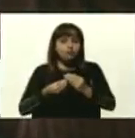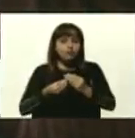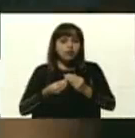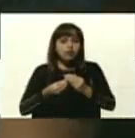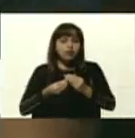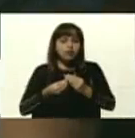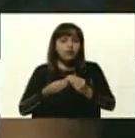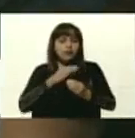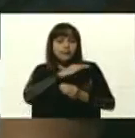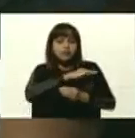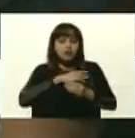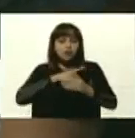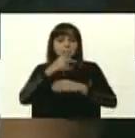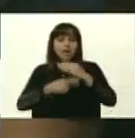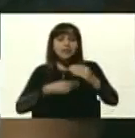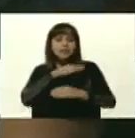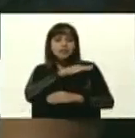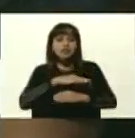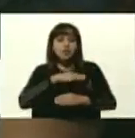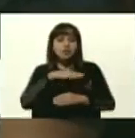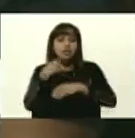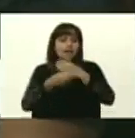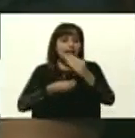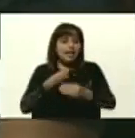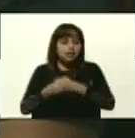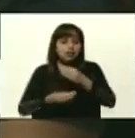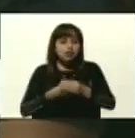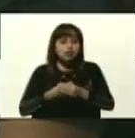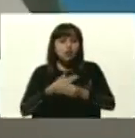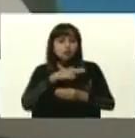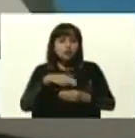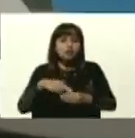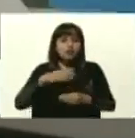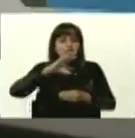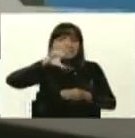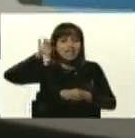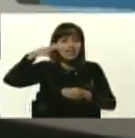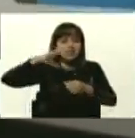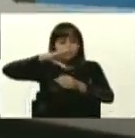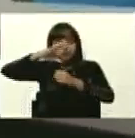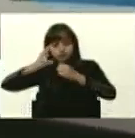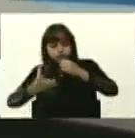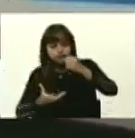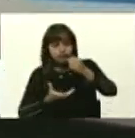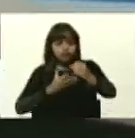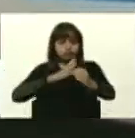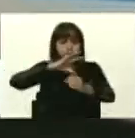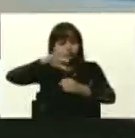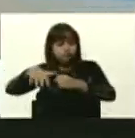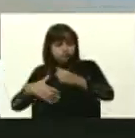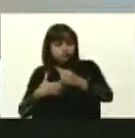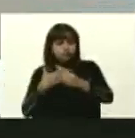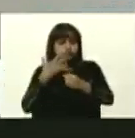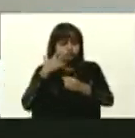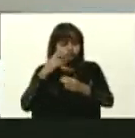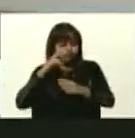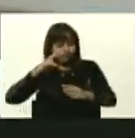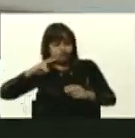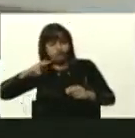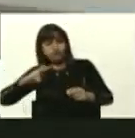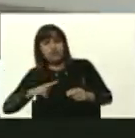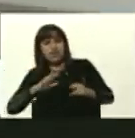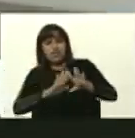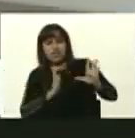misiones, el plan de misión que se genera para nuestros satélites de percepción remota venezolana